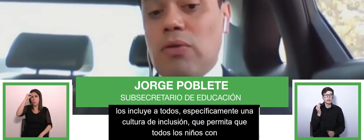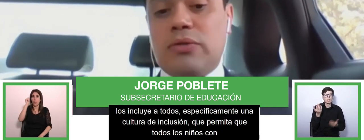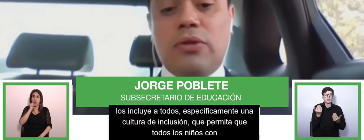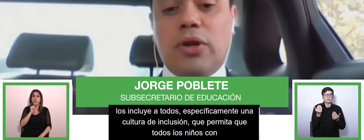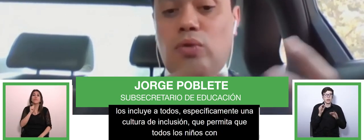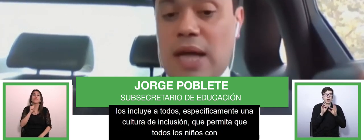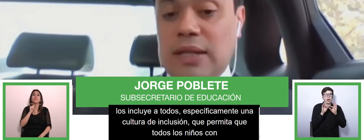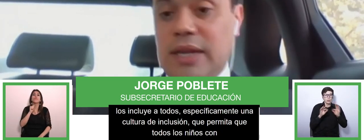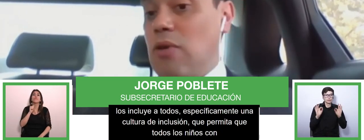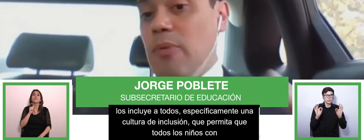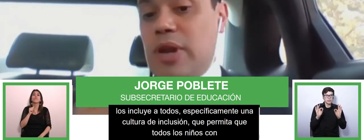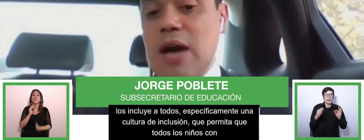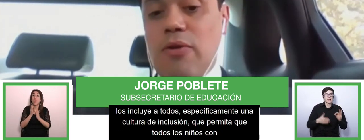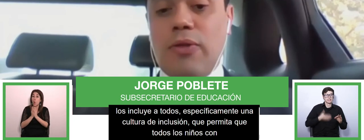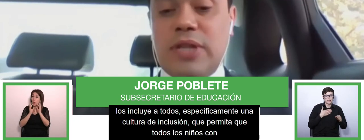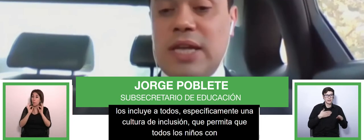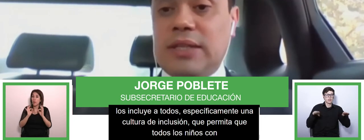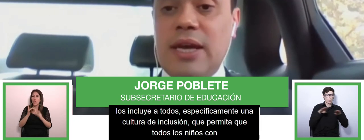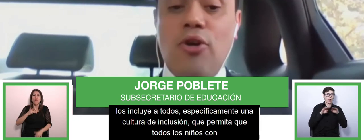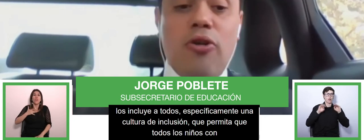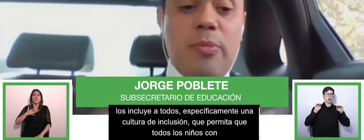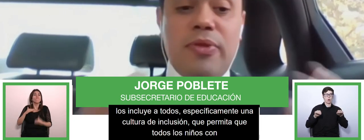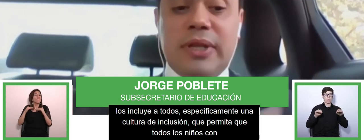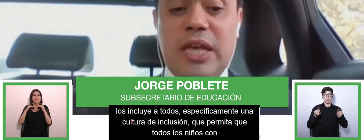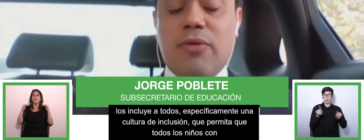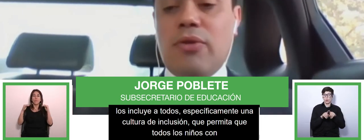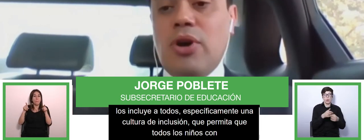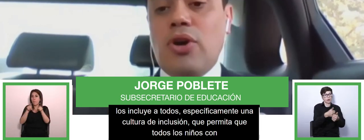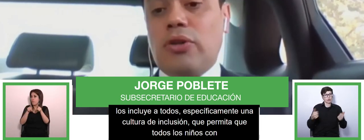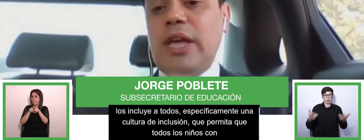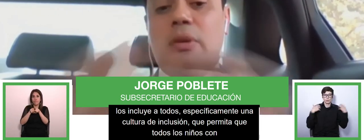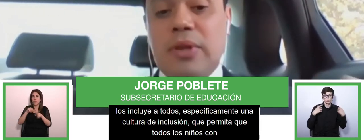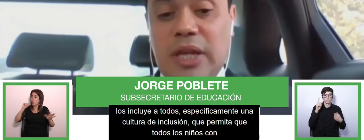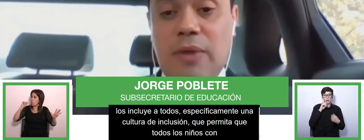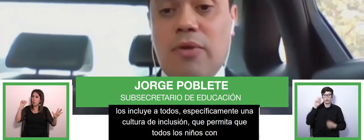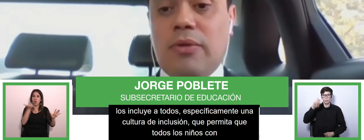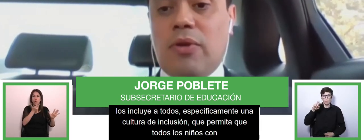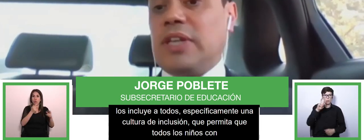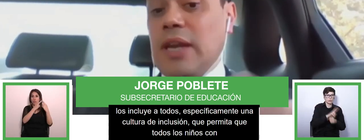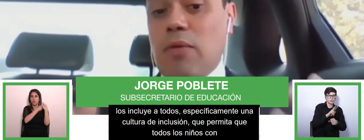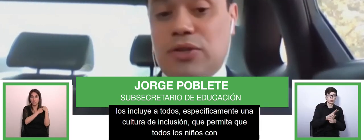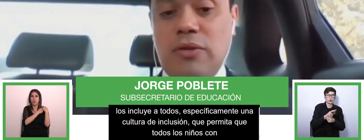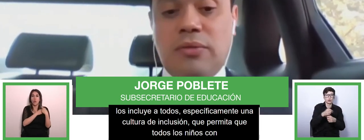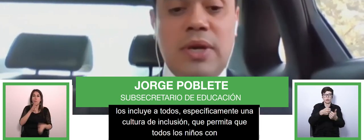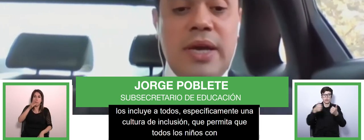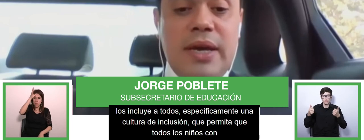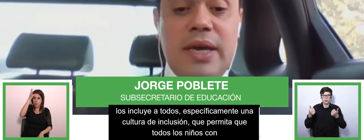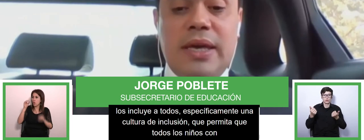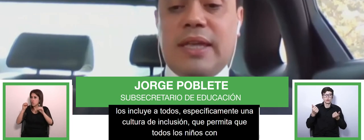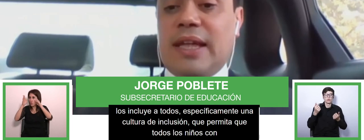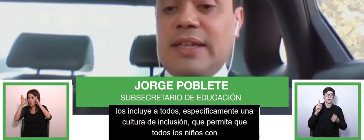incluirlo a todos son los estudiantes los apoderados los docentes los mismos directivos los técnicos administrativos los asentos de la educación